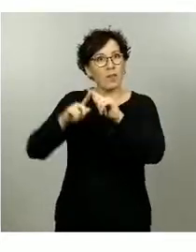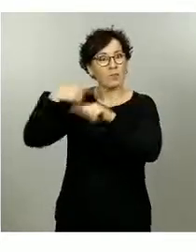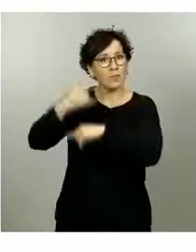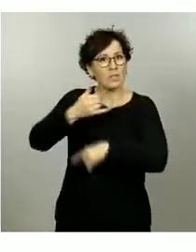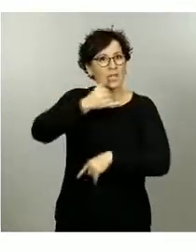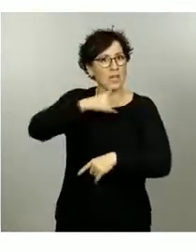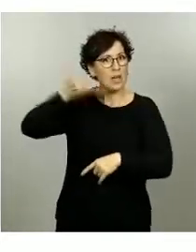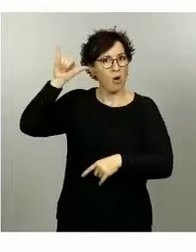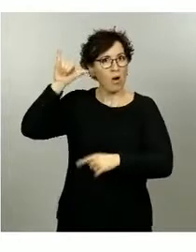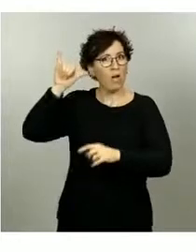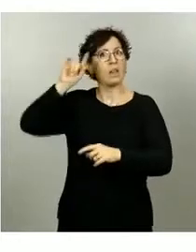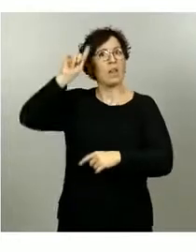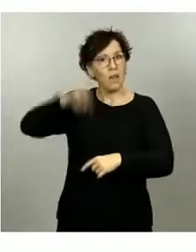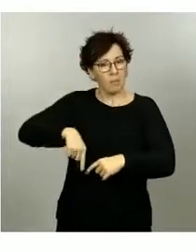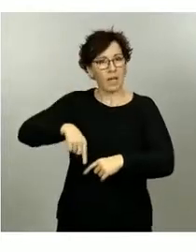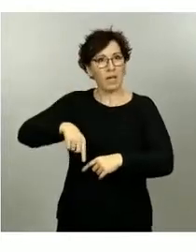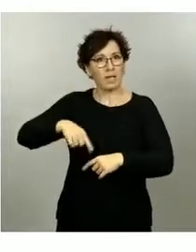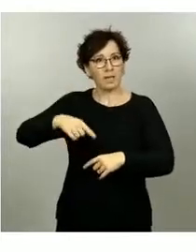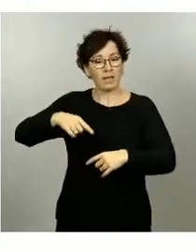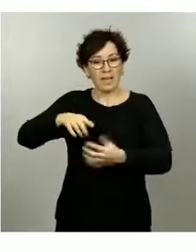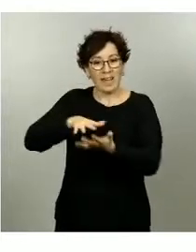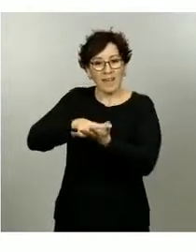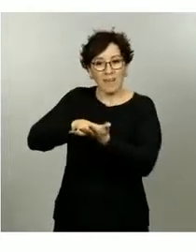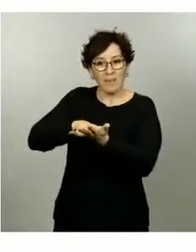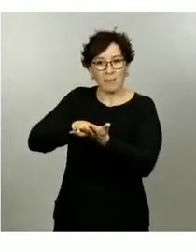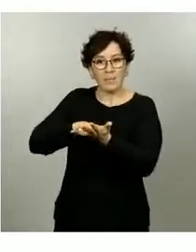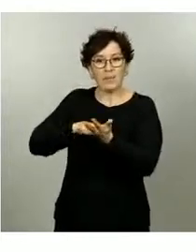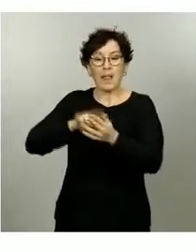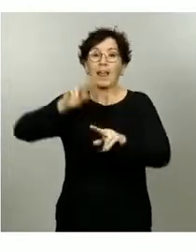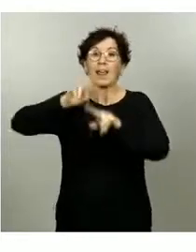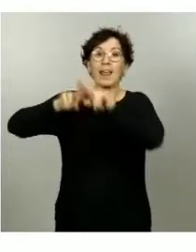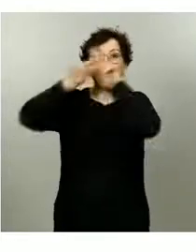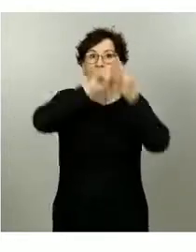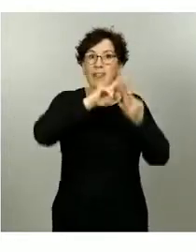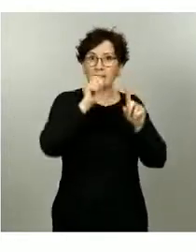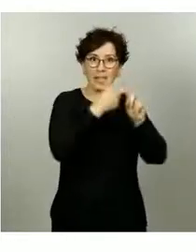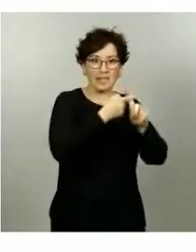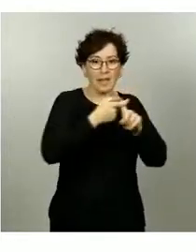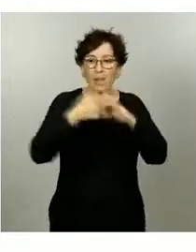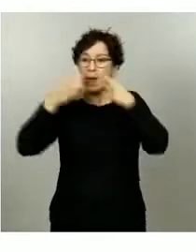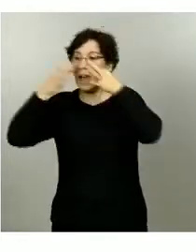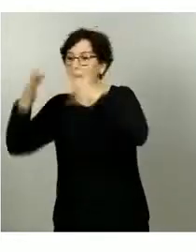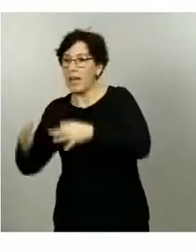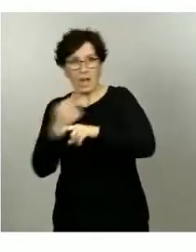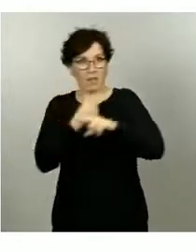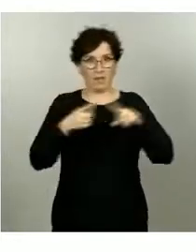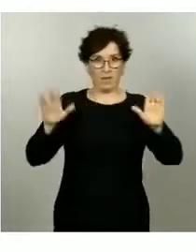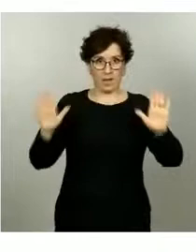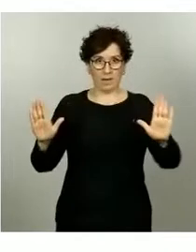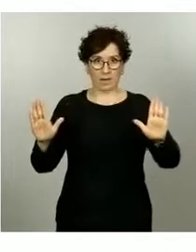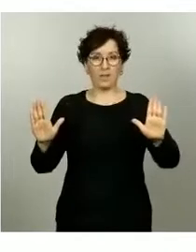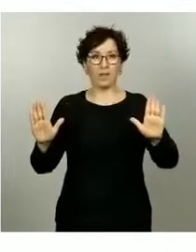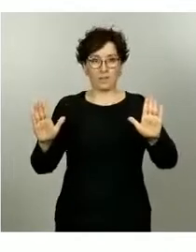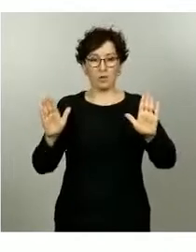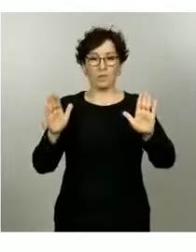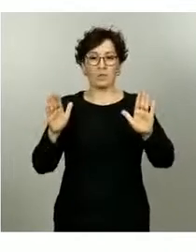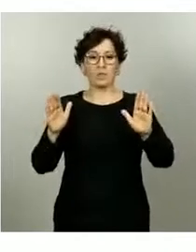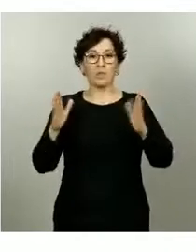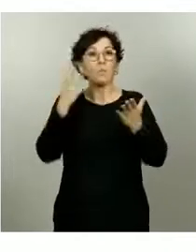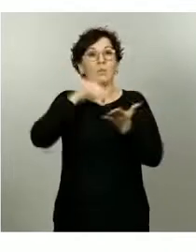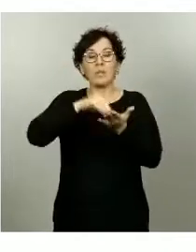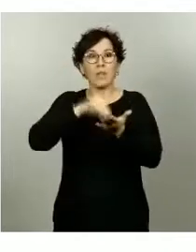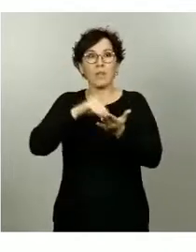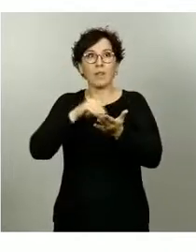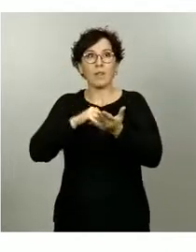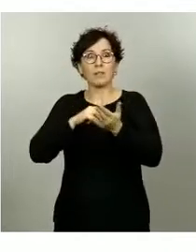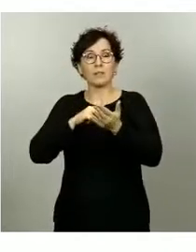después de conocer los resultados del estudio de seroprevalencia, que la Rioja hubiera tenido una incidencia real, no detectada,